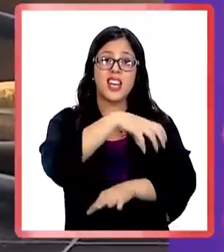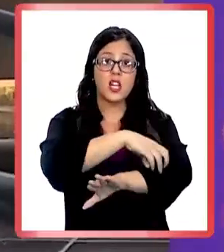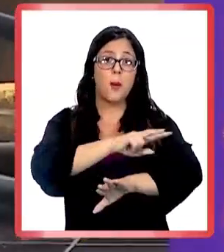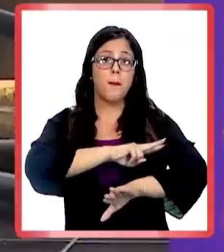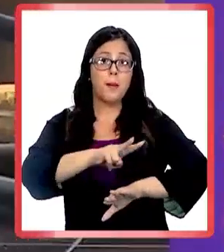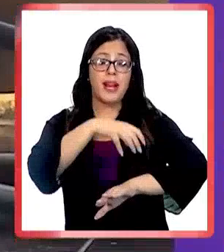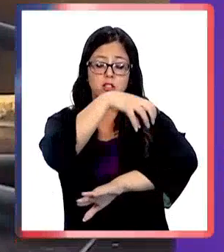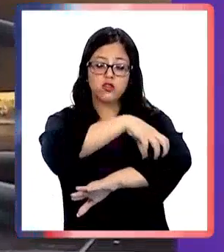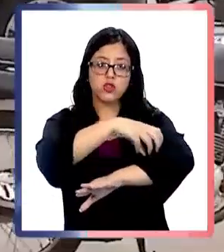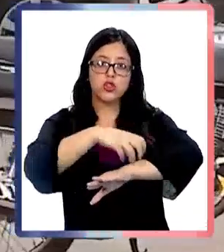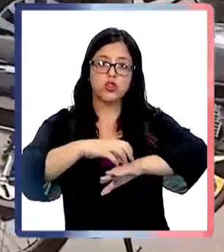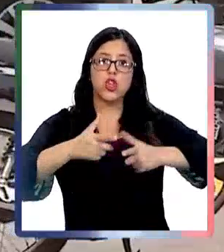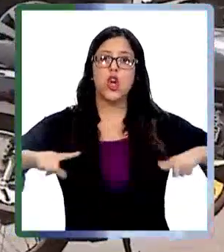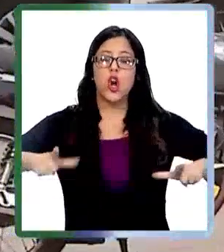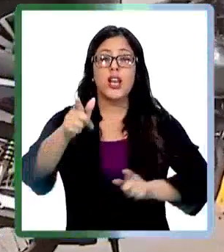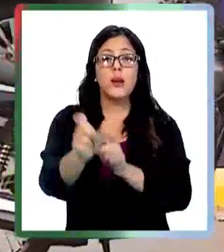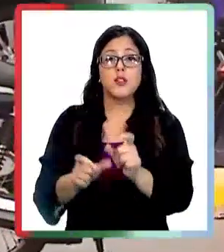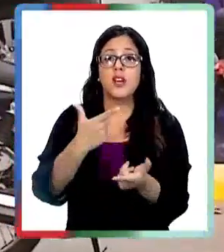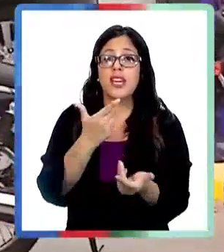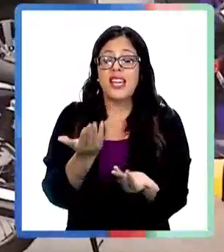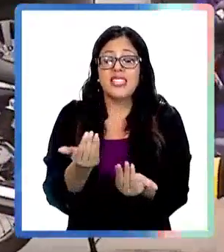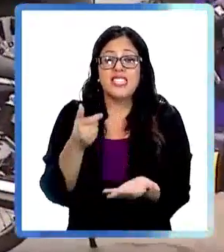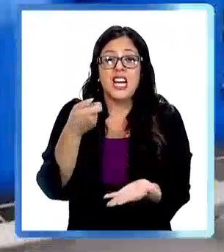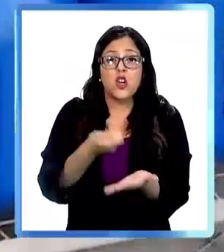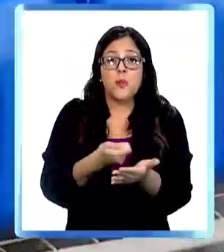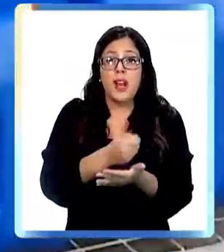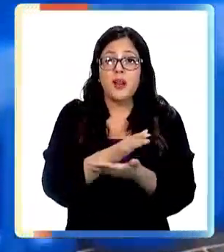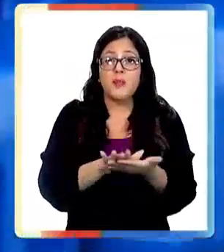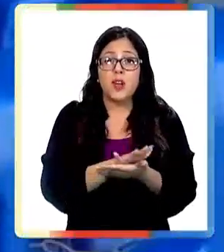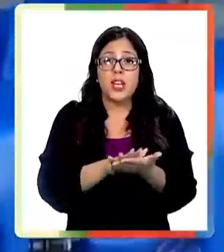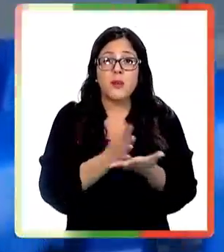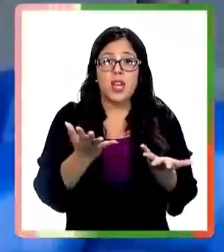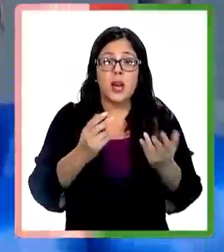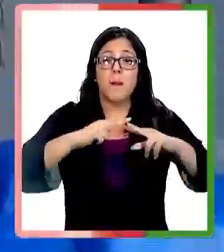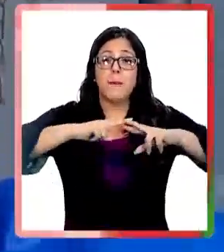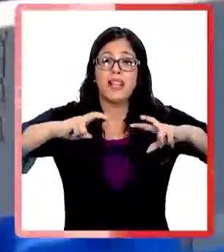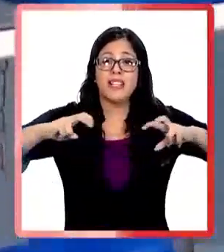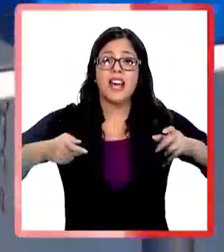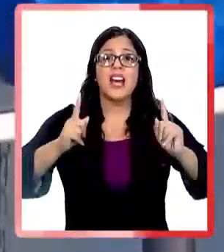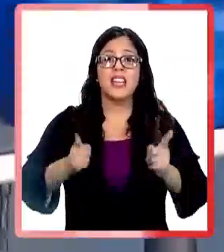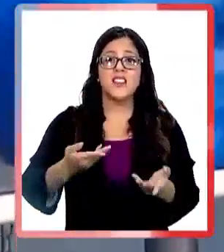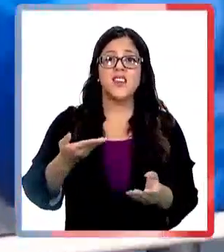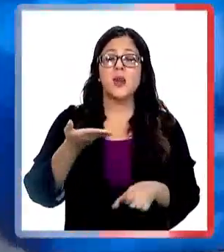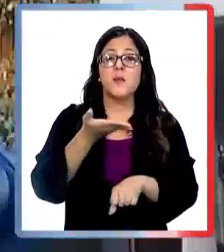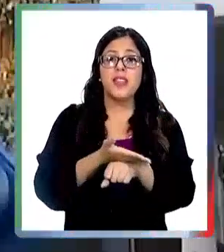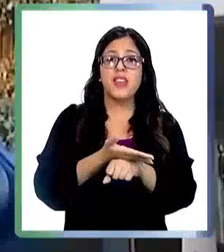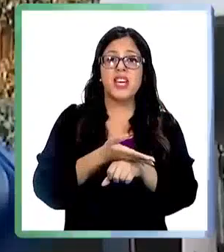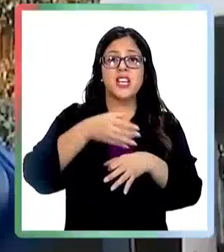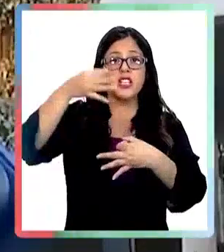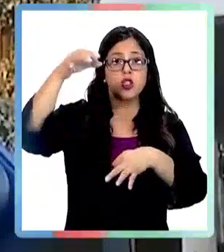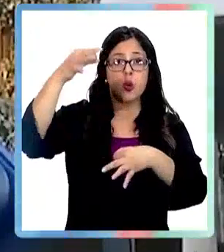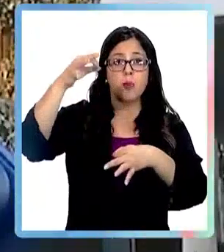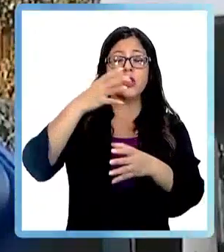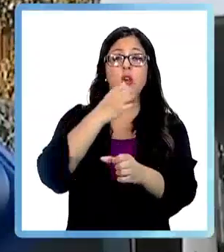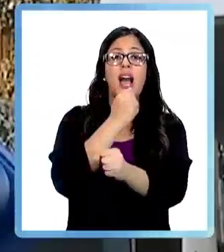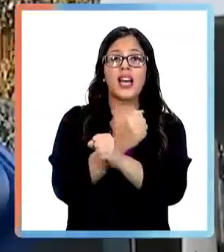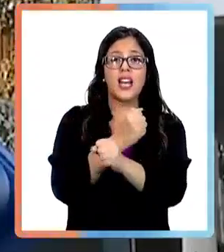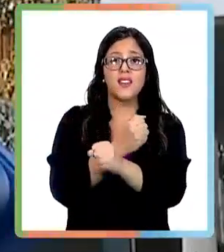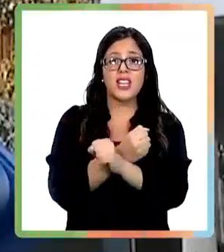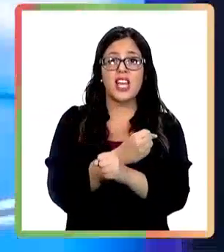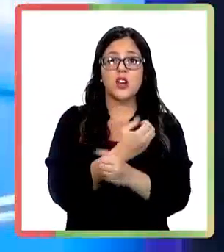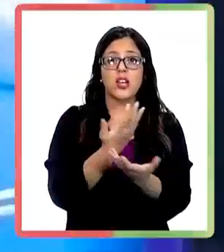bidones desde la región de Valparaíso a los lagos. Quienes necesiten comprar, por ejemplo, para generar electricidad, deberán solicitar un